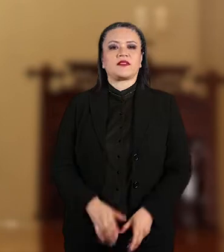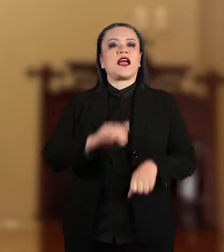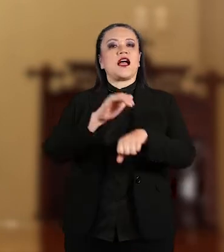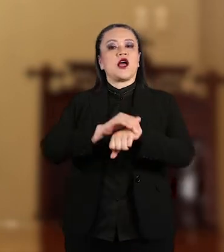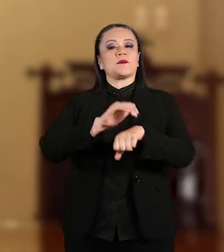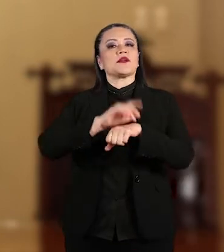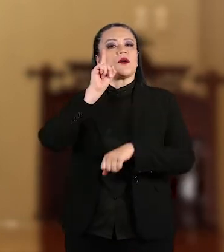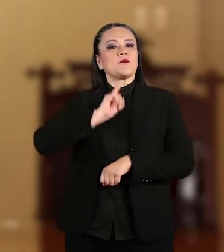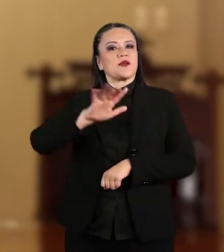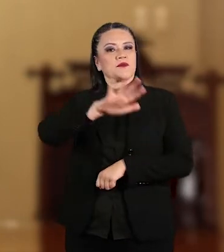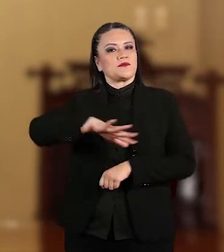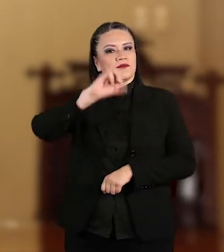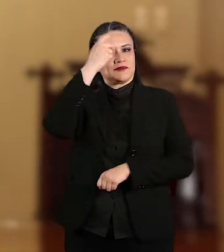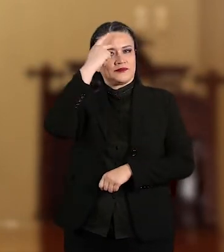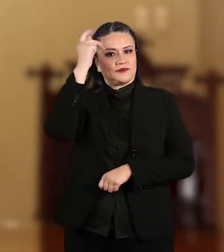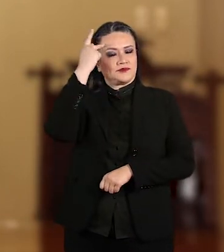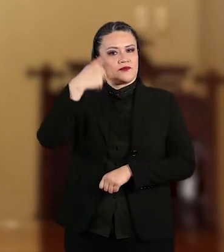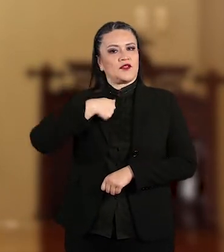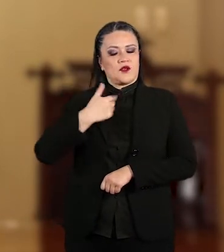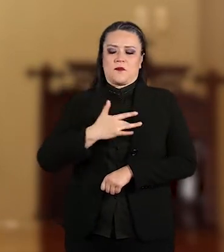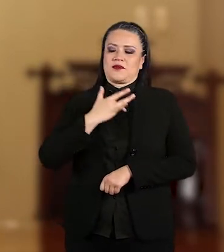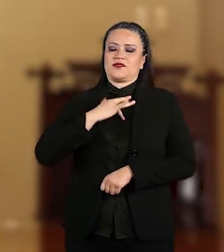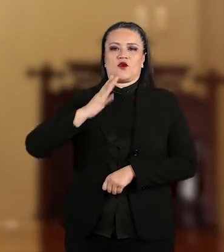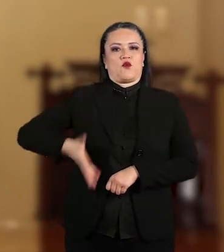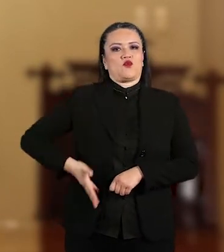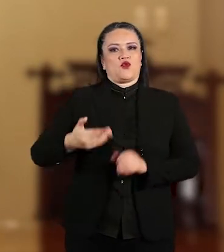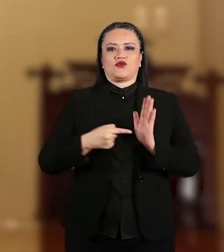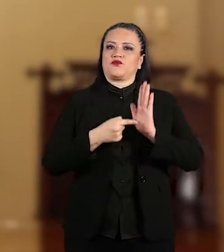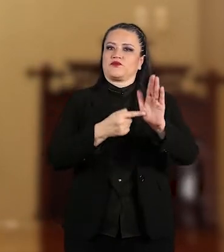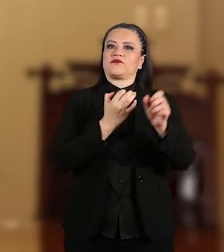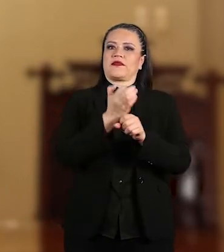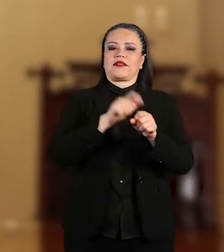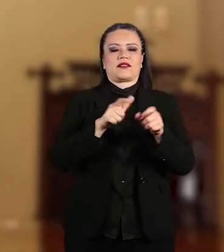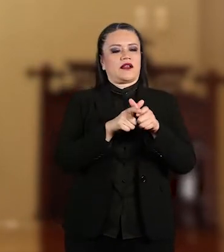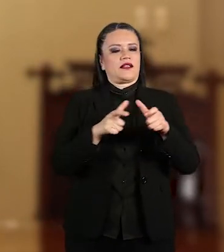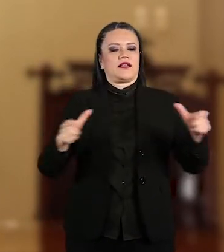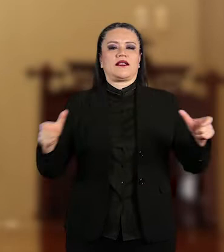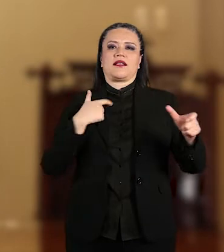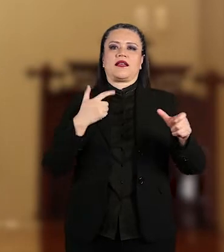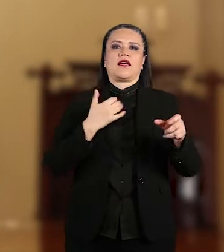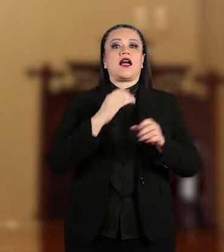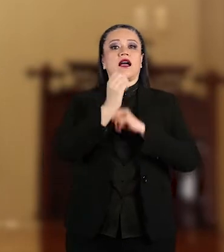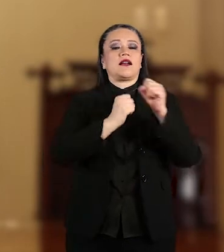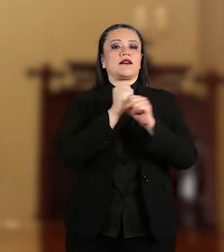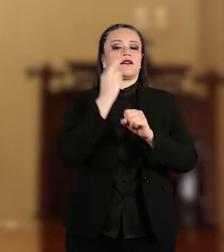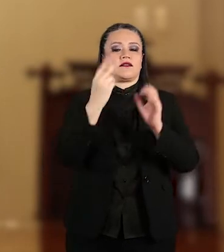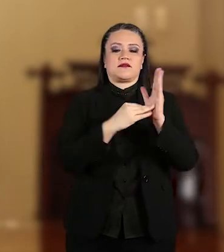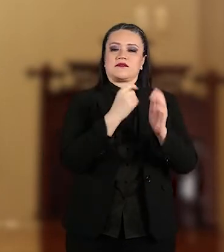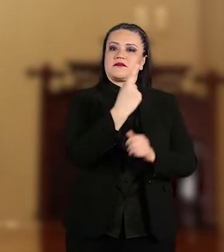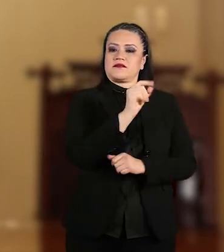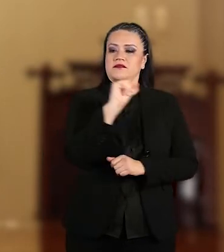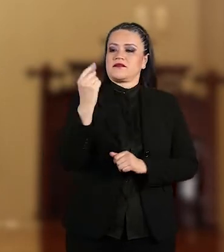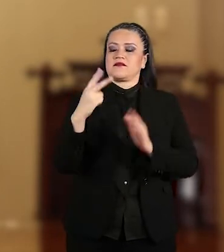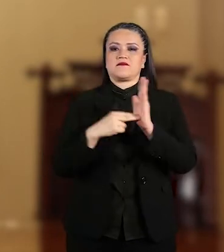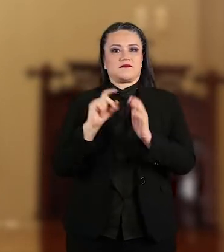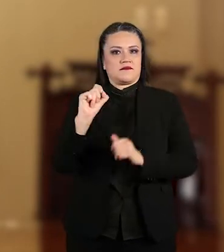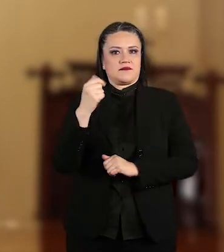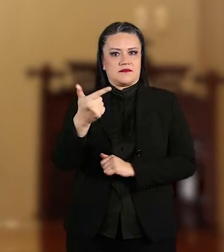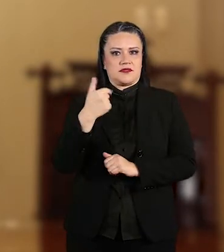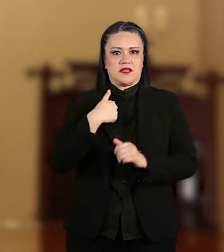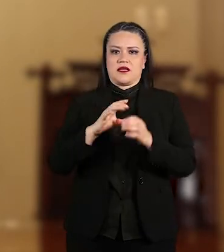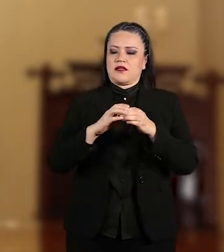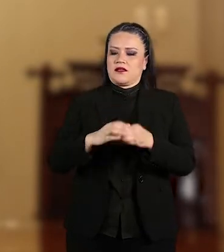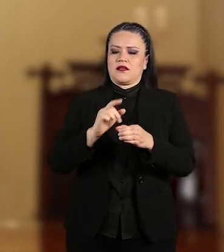Amigas y amigos de San Luis Potosí, es para mí un orgullo presentarles el Plan Estatal de Desarrollo 2021-2027,